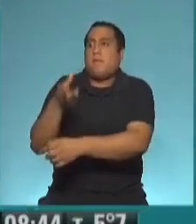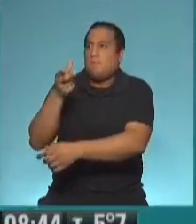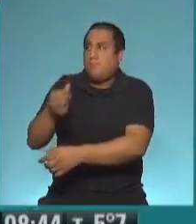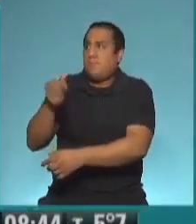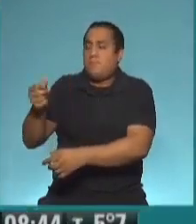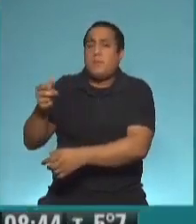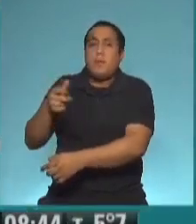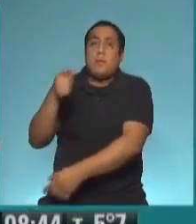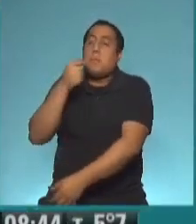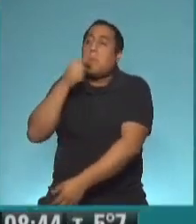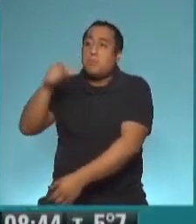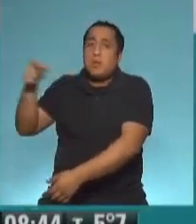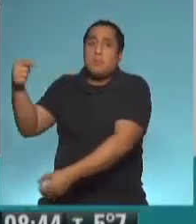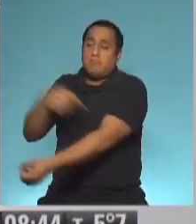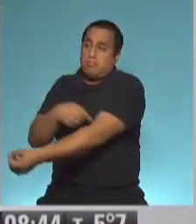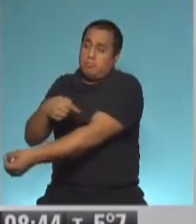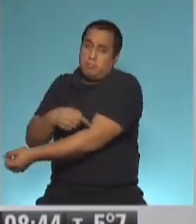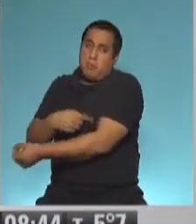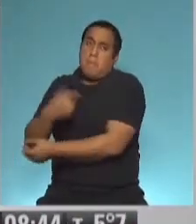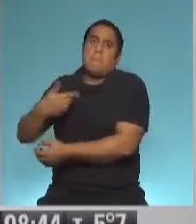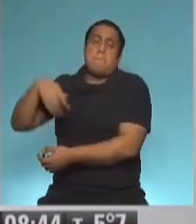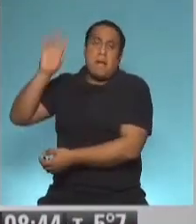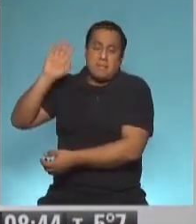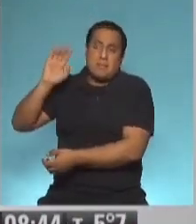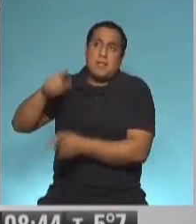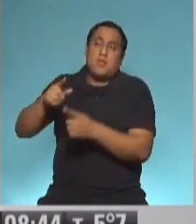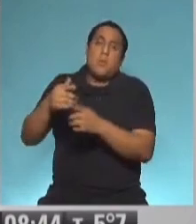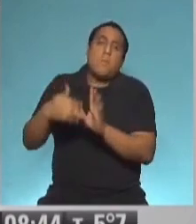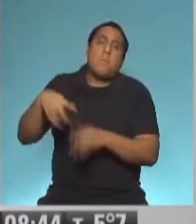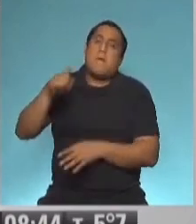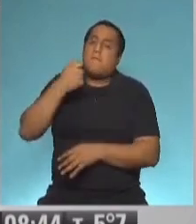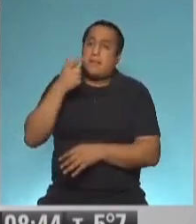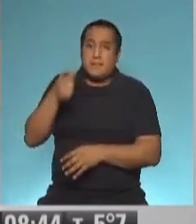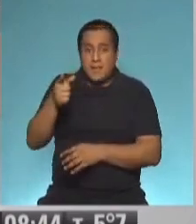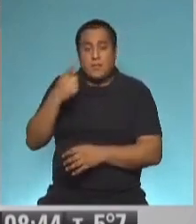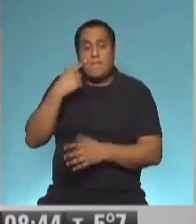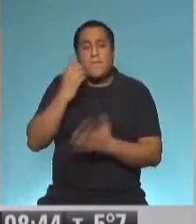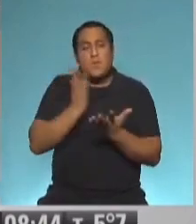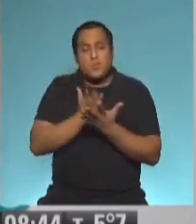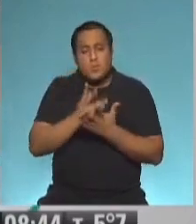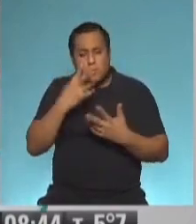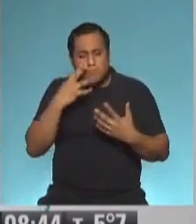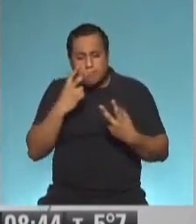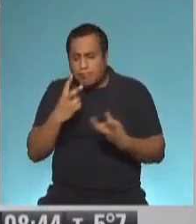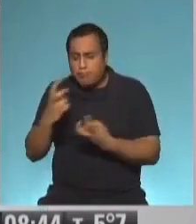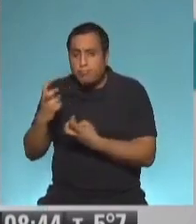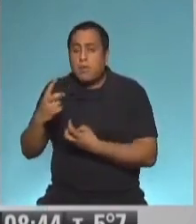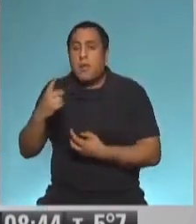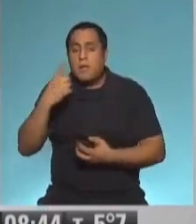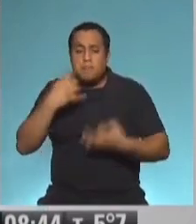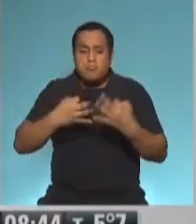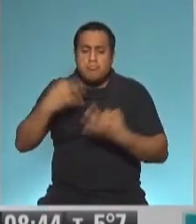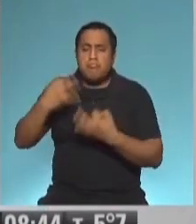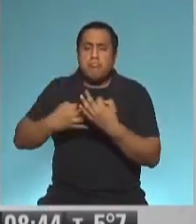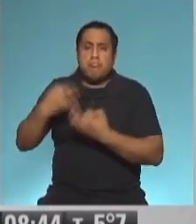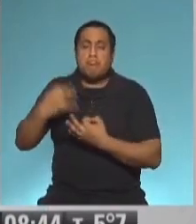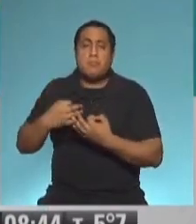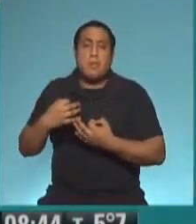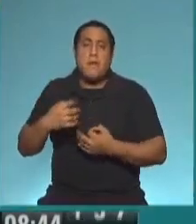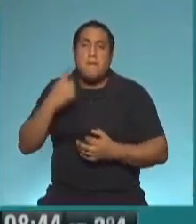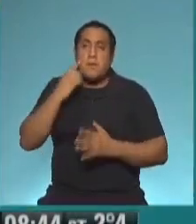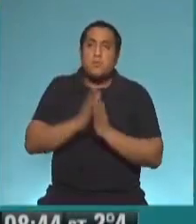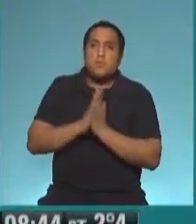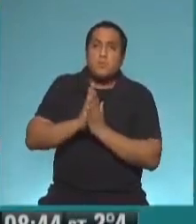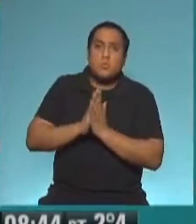y eso es un gran facilitador y eso es lo que está en estudio. Hay expectativas, obviamente, que